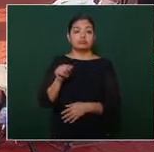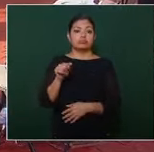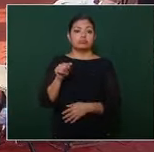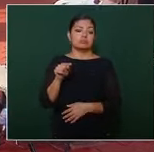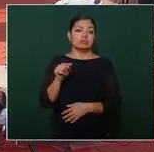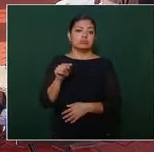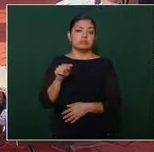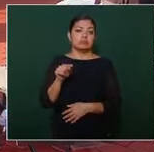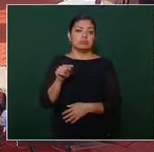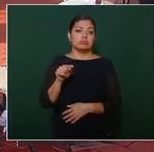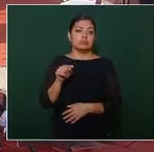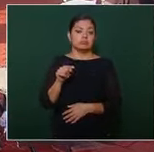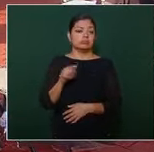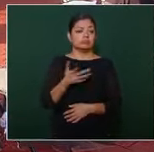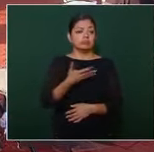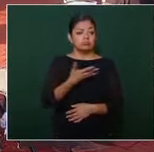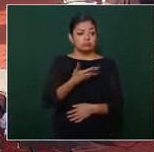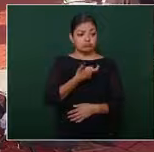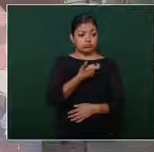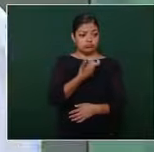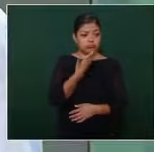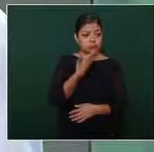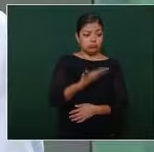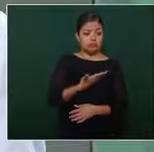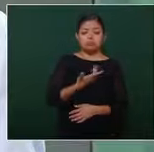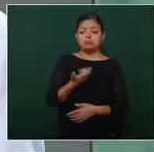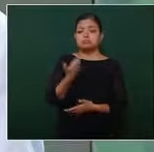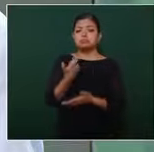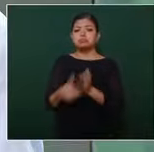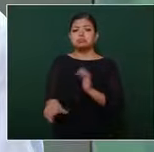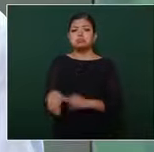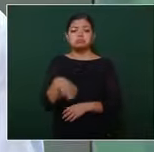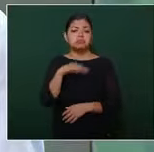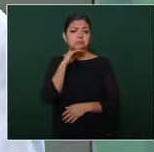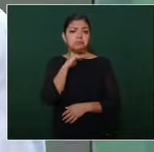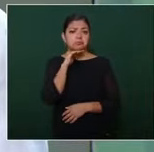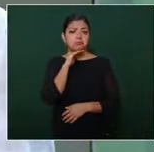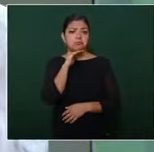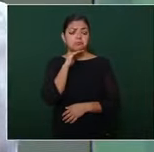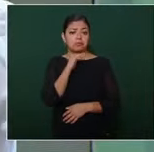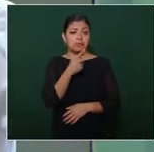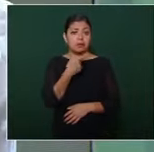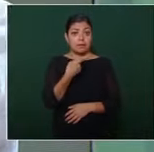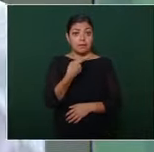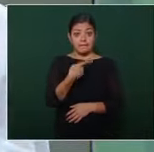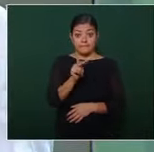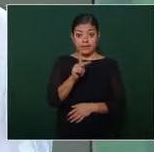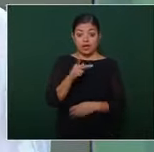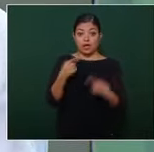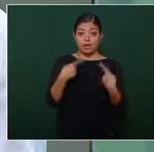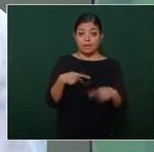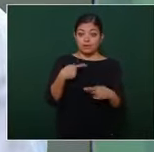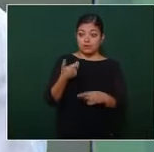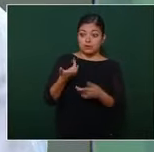no le afecta mucho pero a una gente humilde